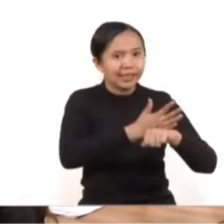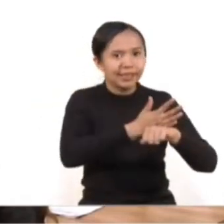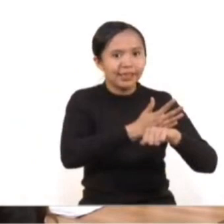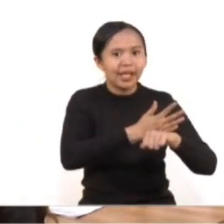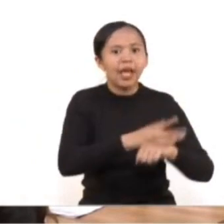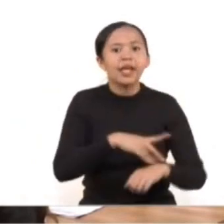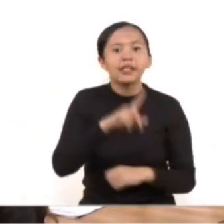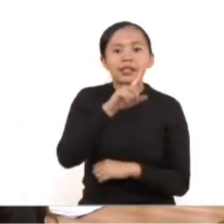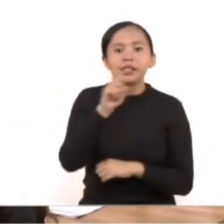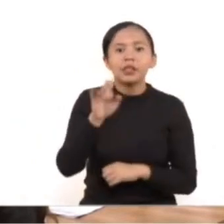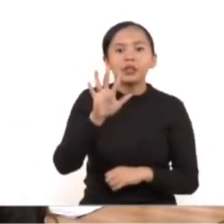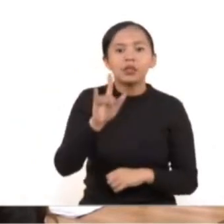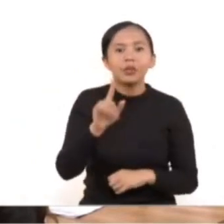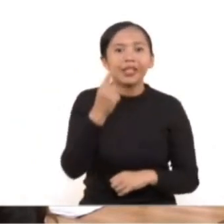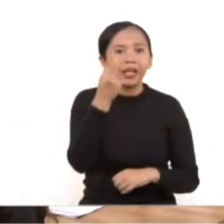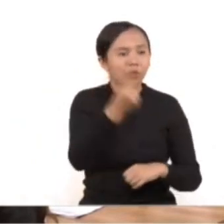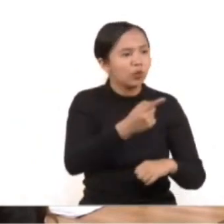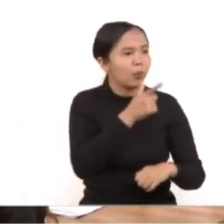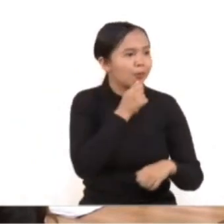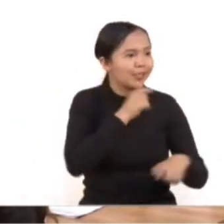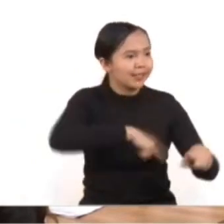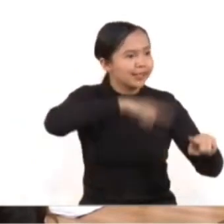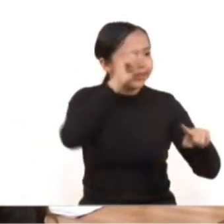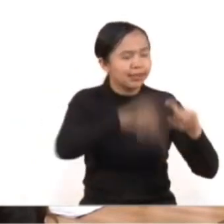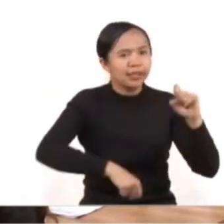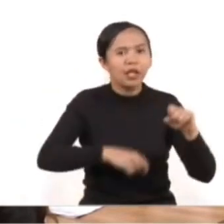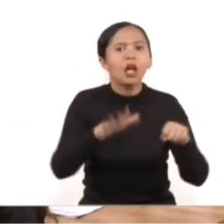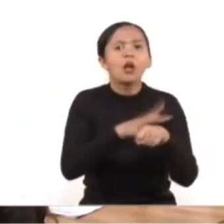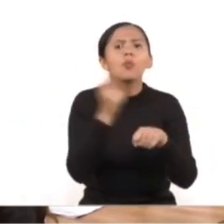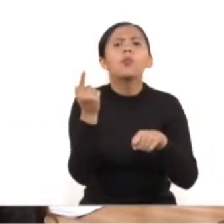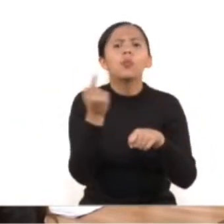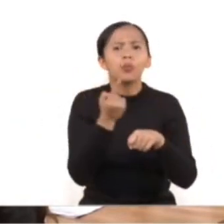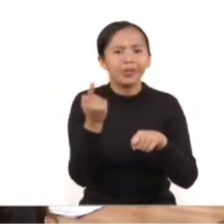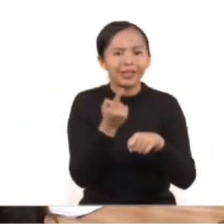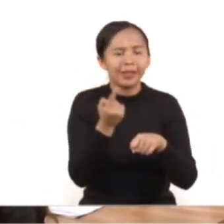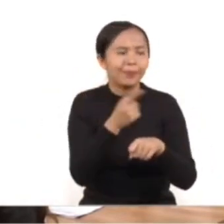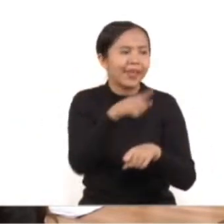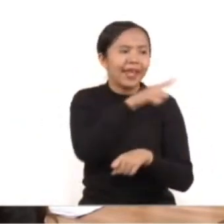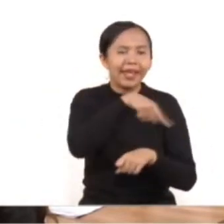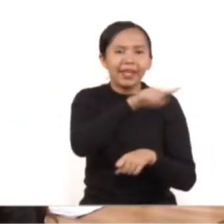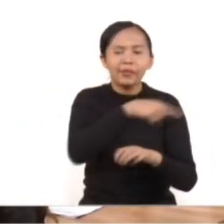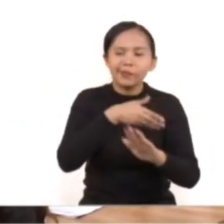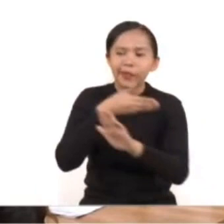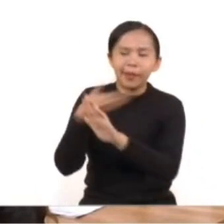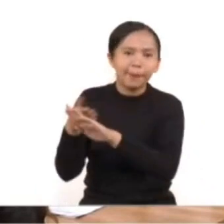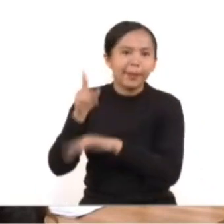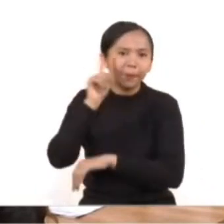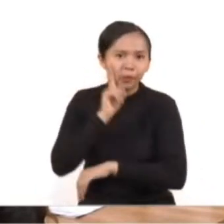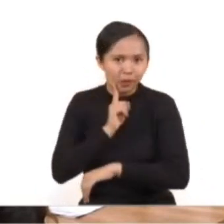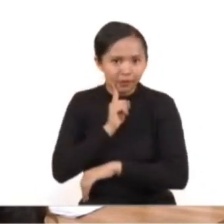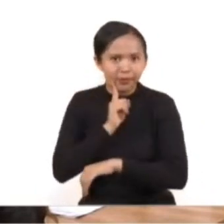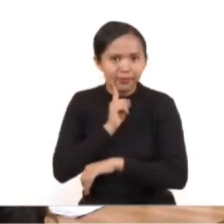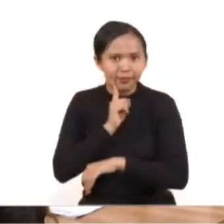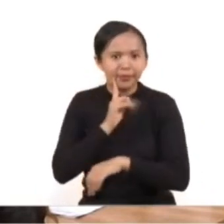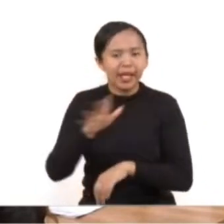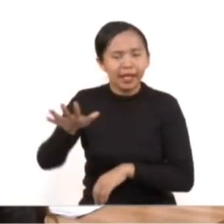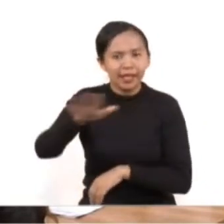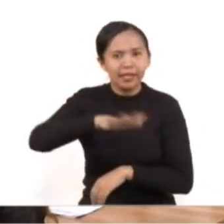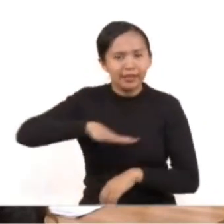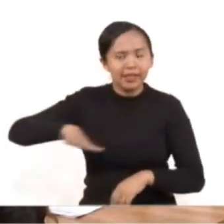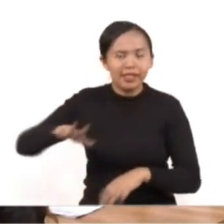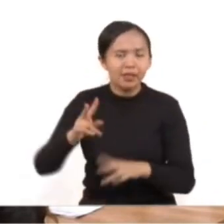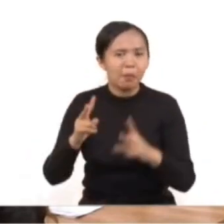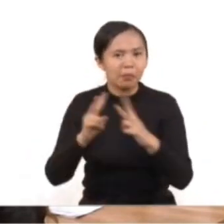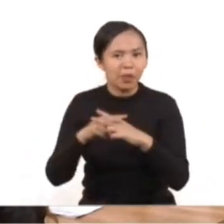151 han sido destituidos por haber vulnerado el derecho de las mujeres a vivir en espacios